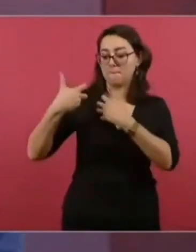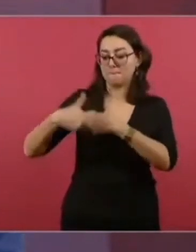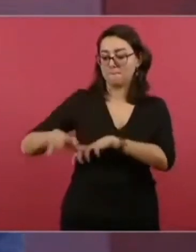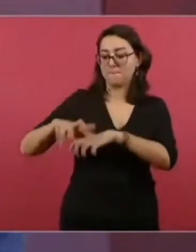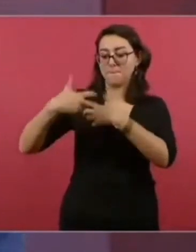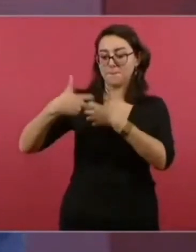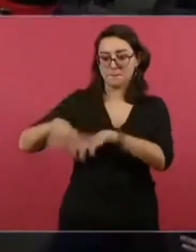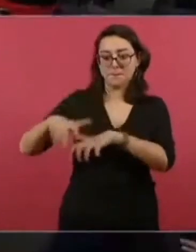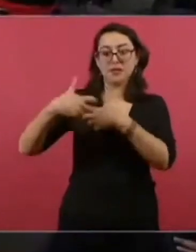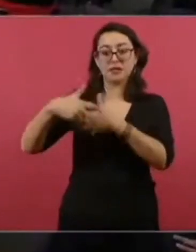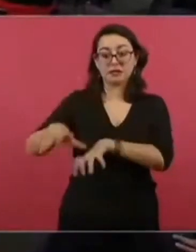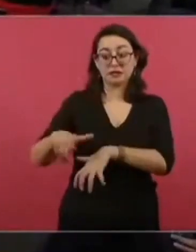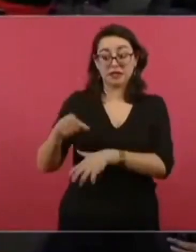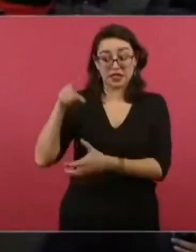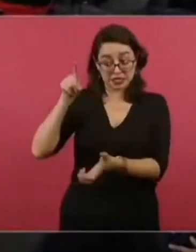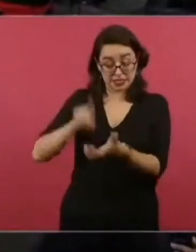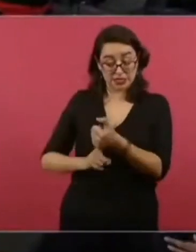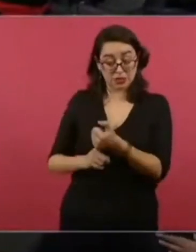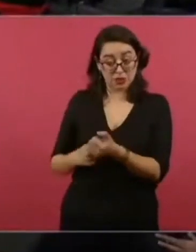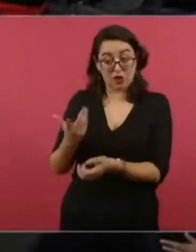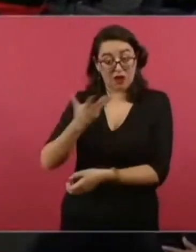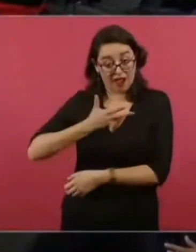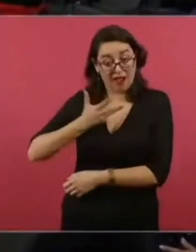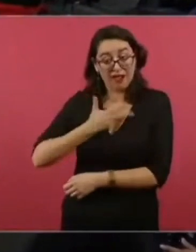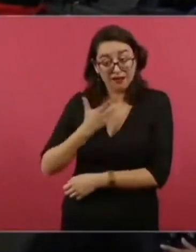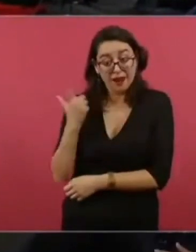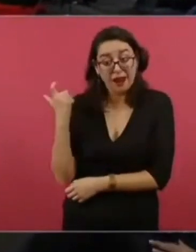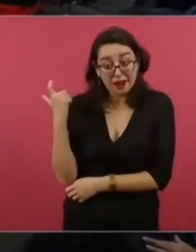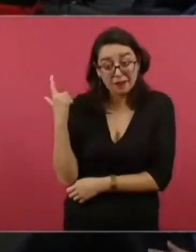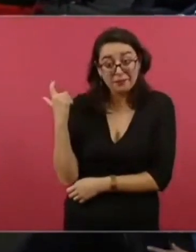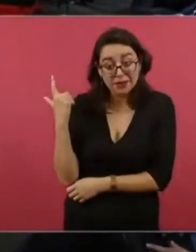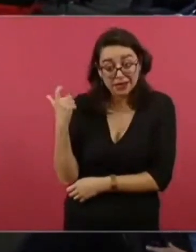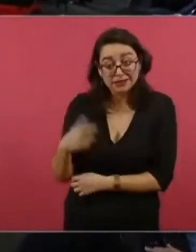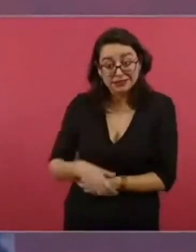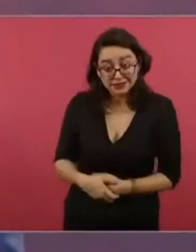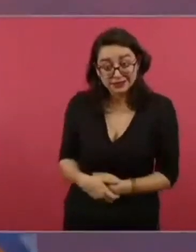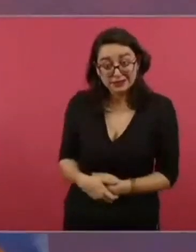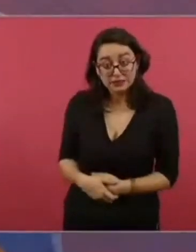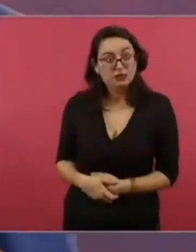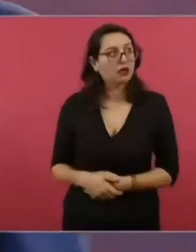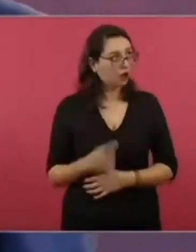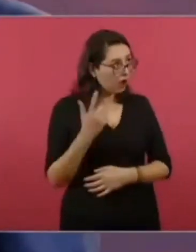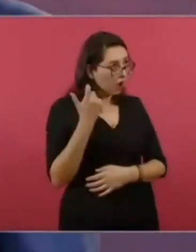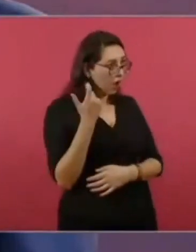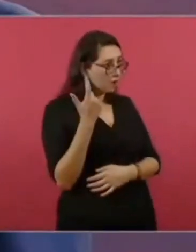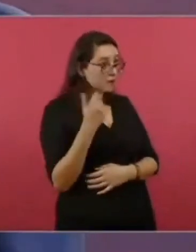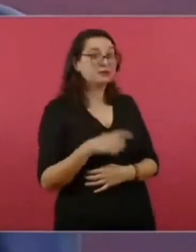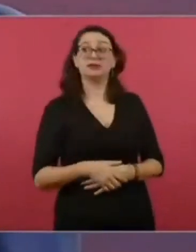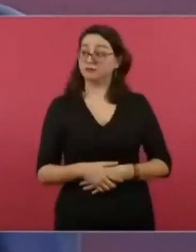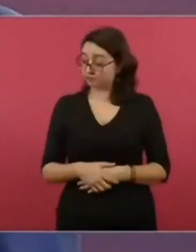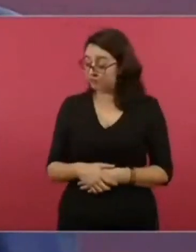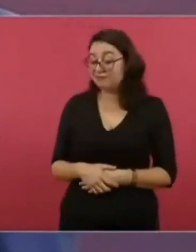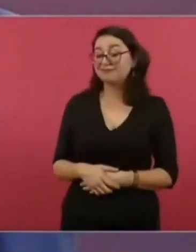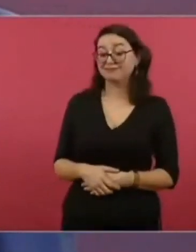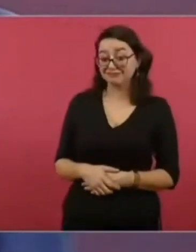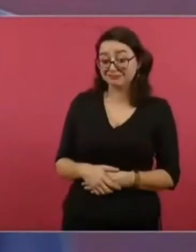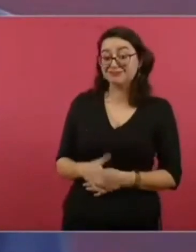¿Armas de fuego? Sí. Sí. Y se les enfrenta